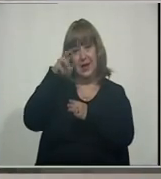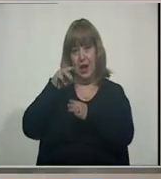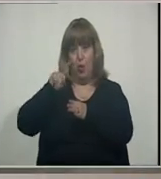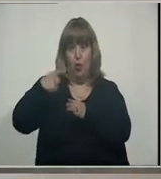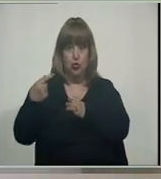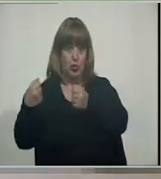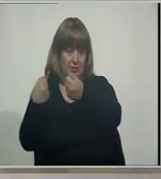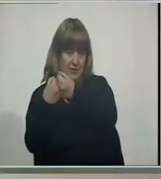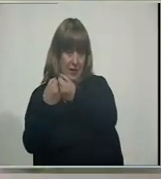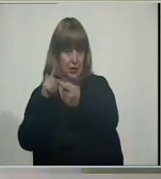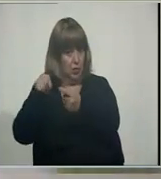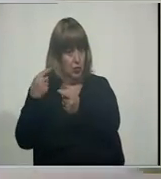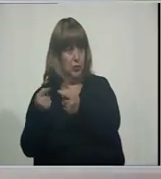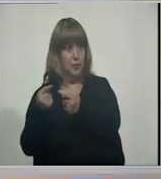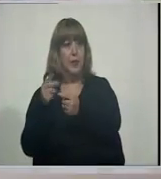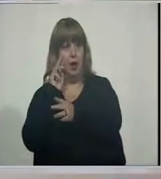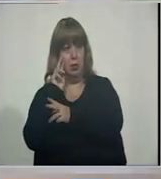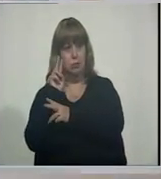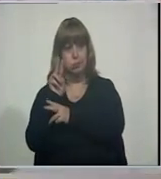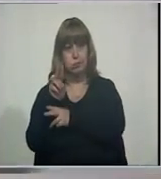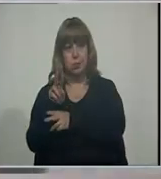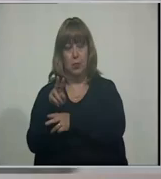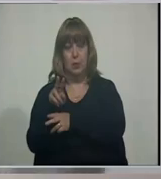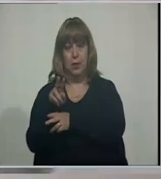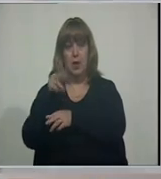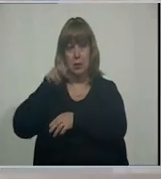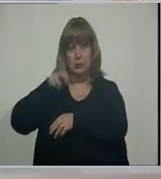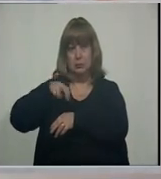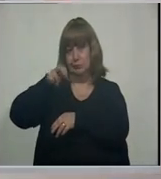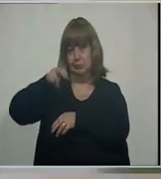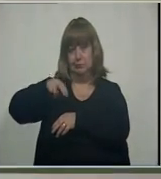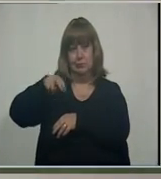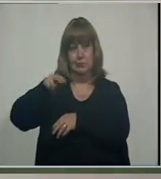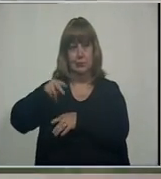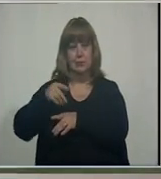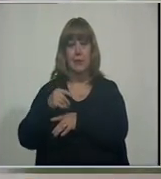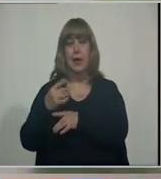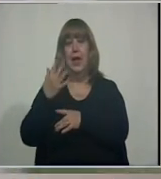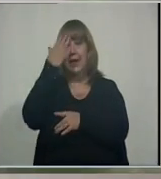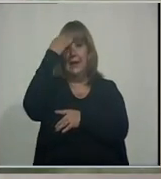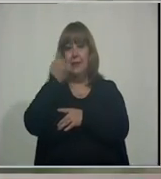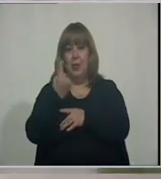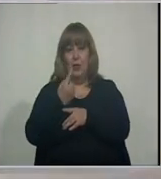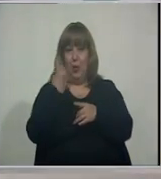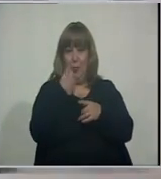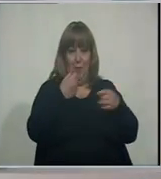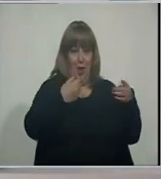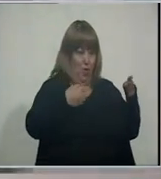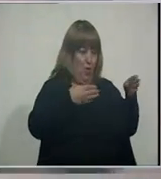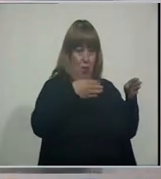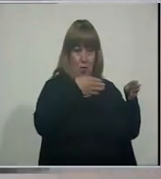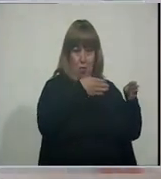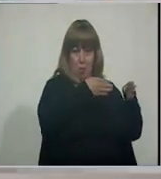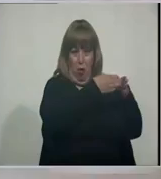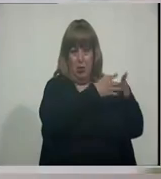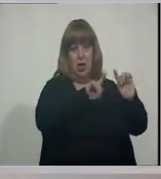el que vamos a ver a continuación Que se produjo con un espacio de 15 minutos de diferencia No tienen nada que ver